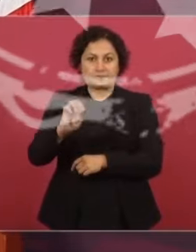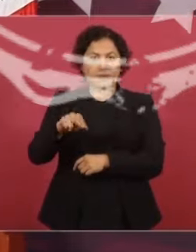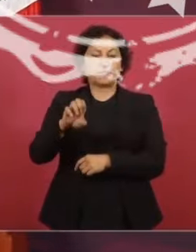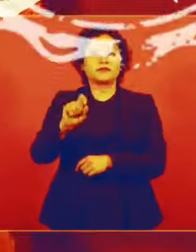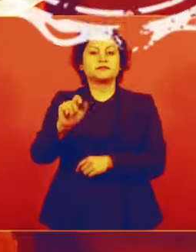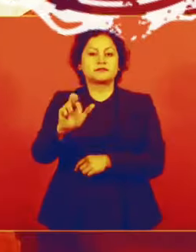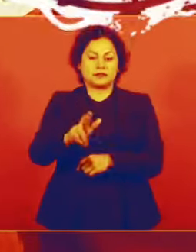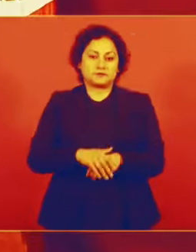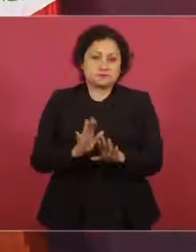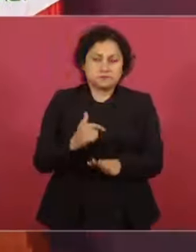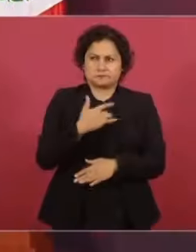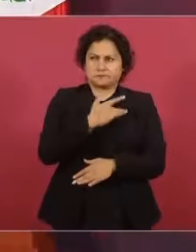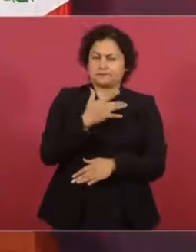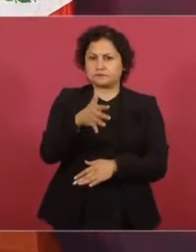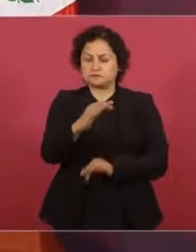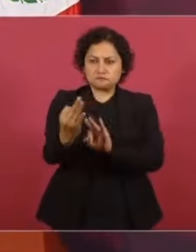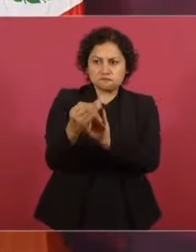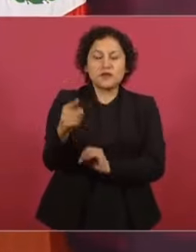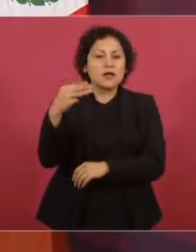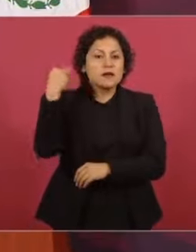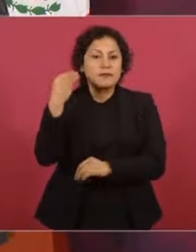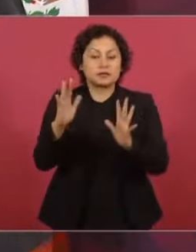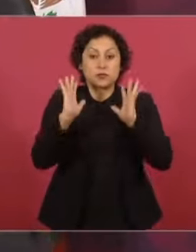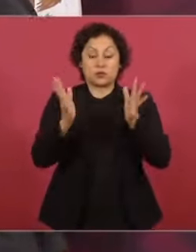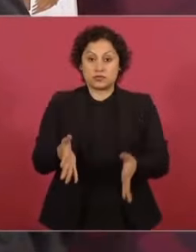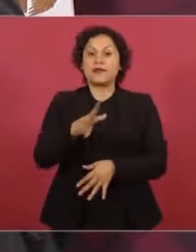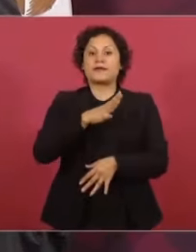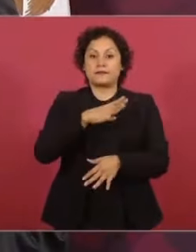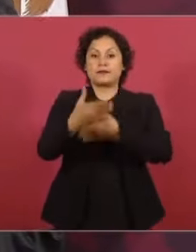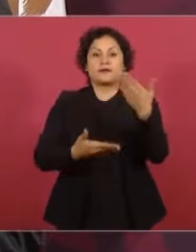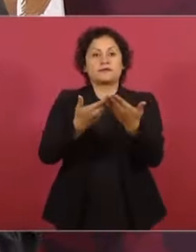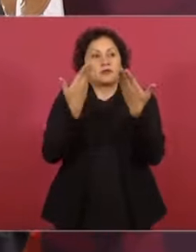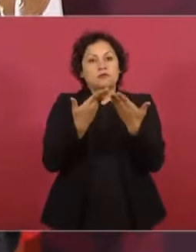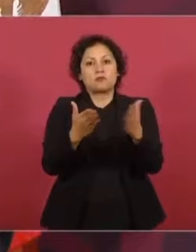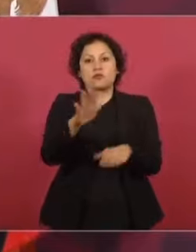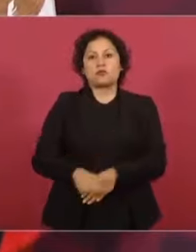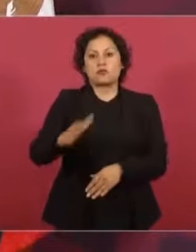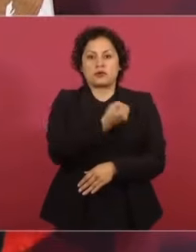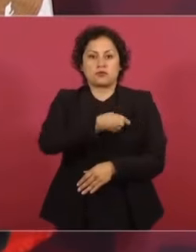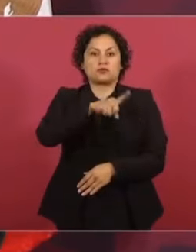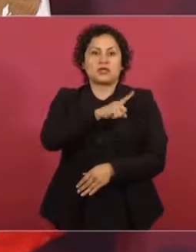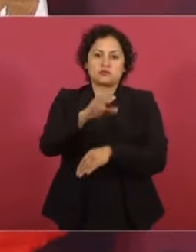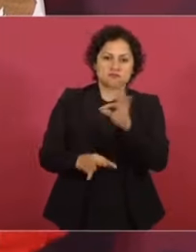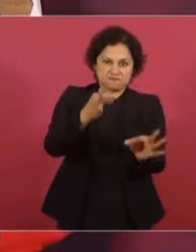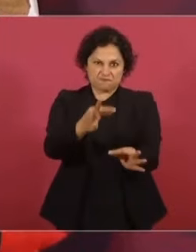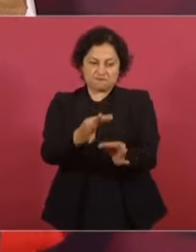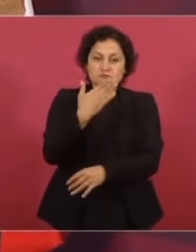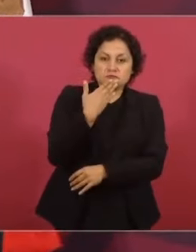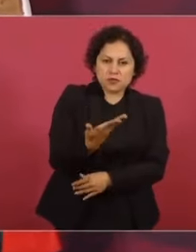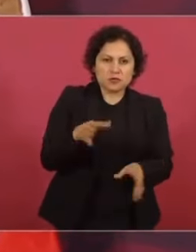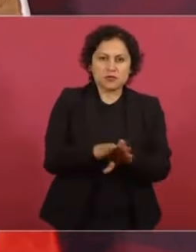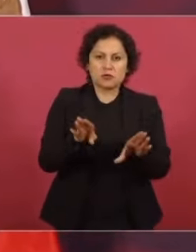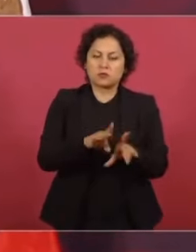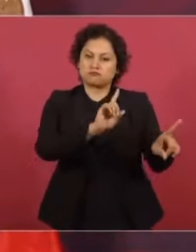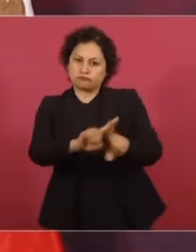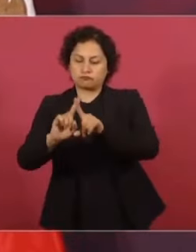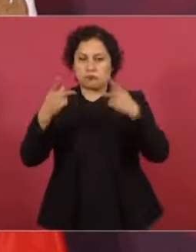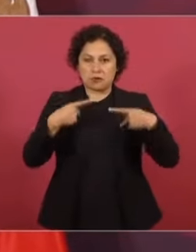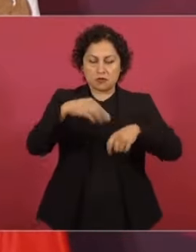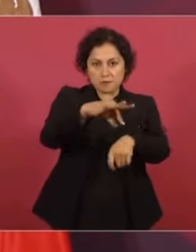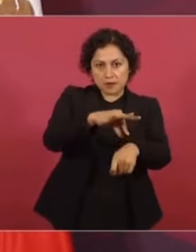Yo espero que para marzo ya se tenga un sistema público de salud de primera, con médicos, especialistas,